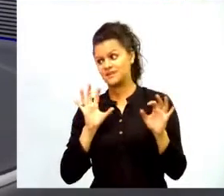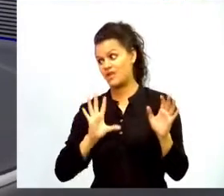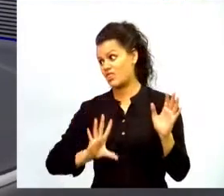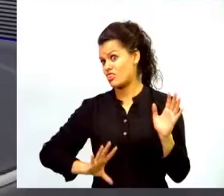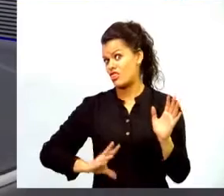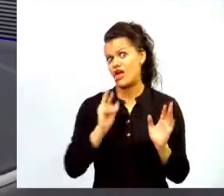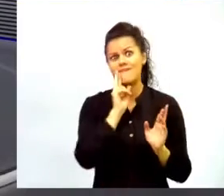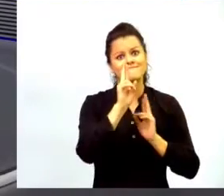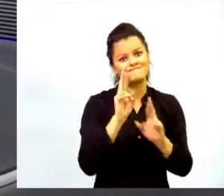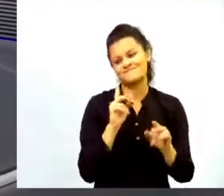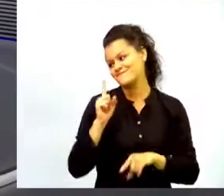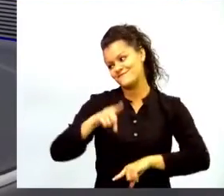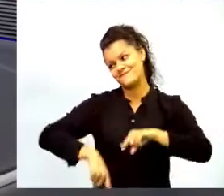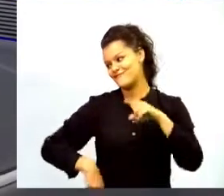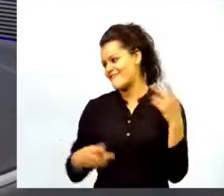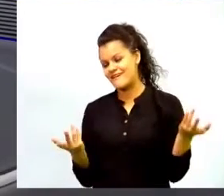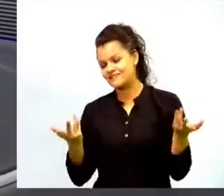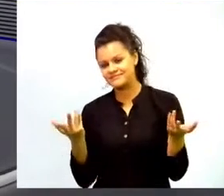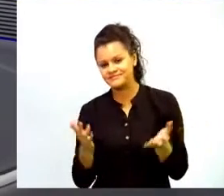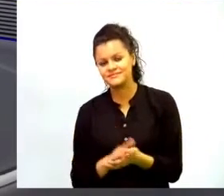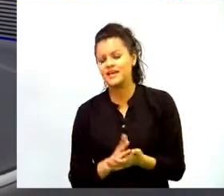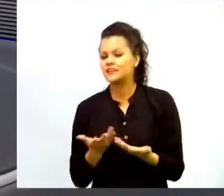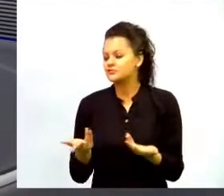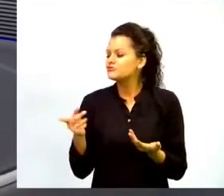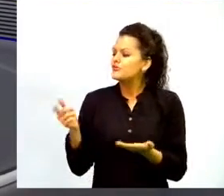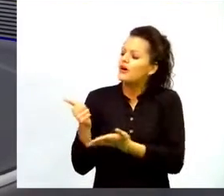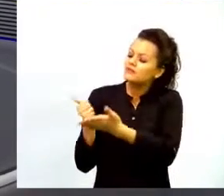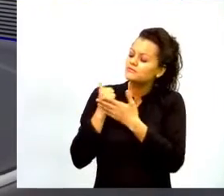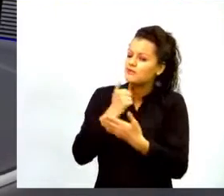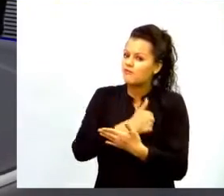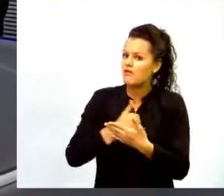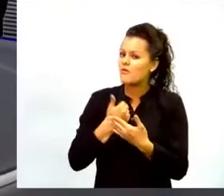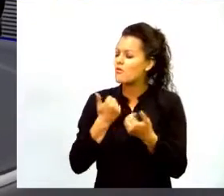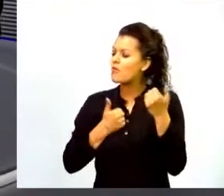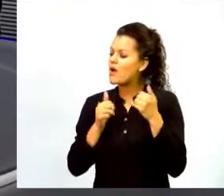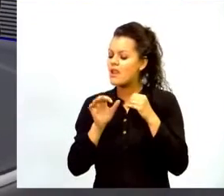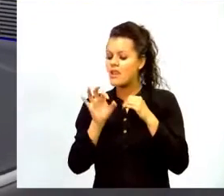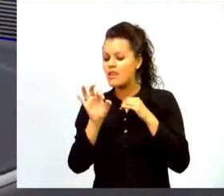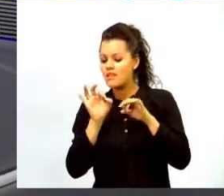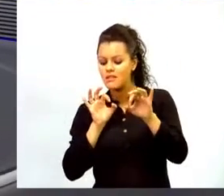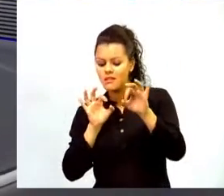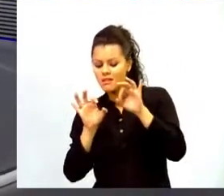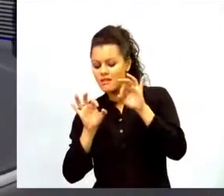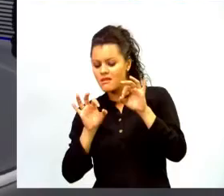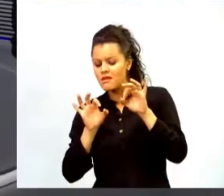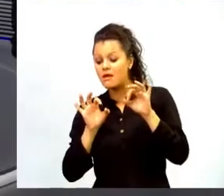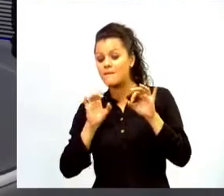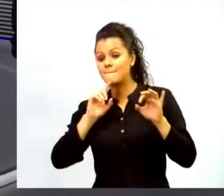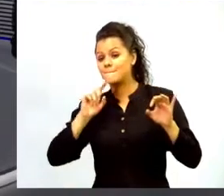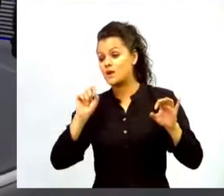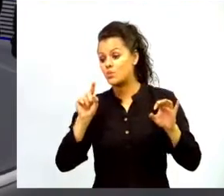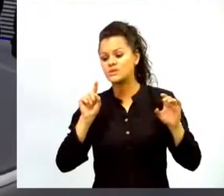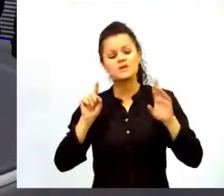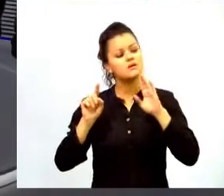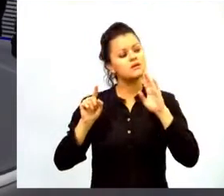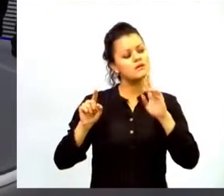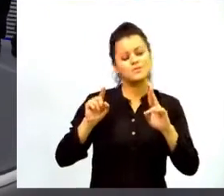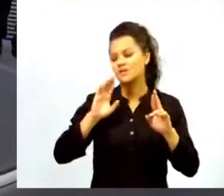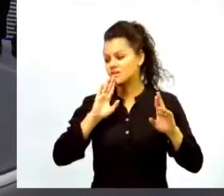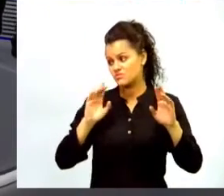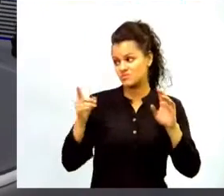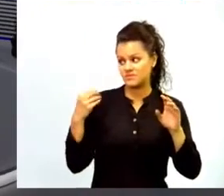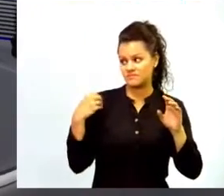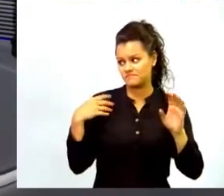poder contestar todas todas las preguntas entonces que me ayude como a redirigir quien nos puede ayudar a contestar hay preguntas hay